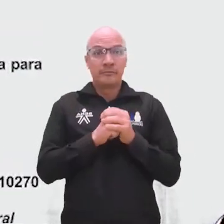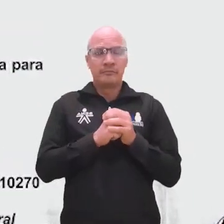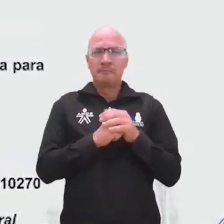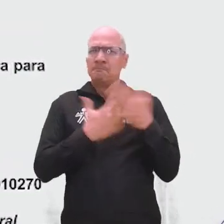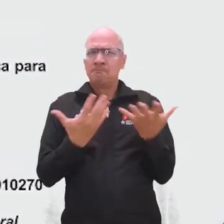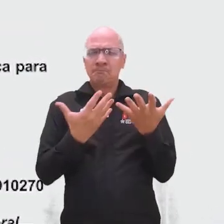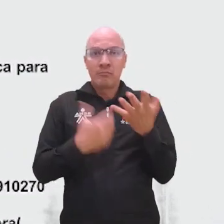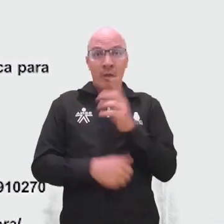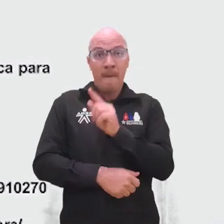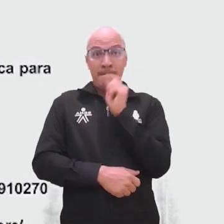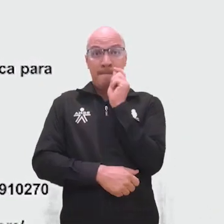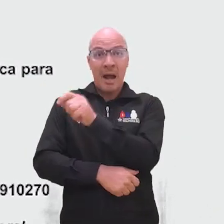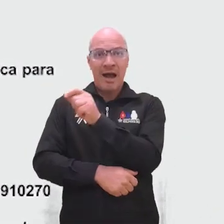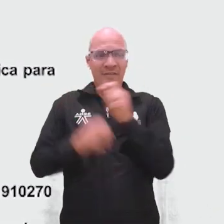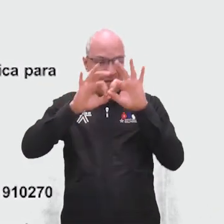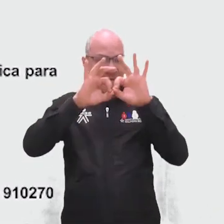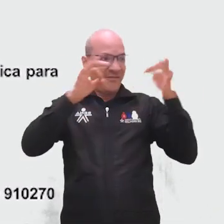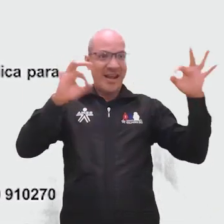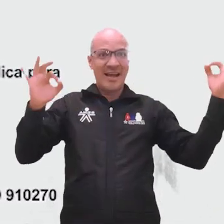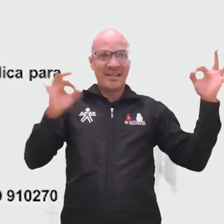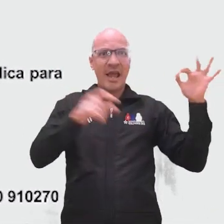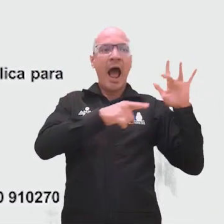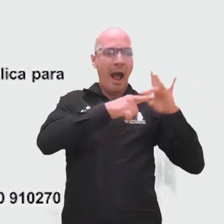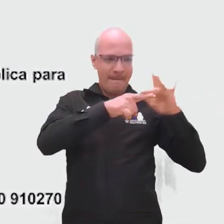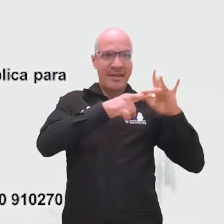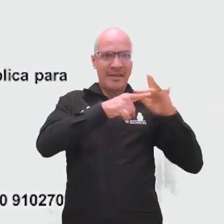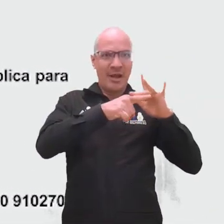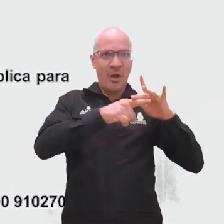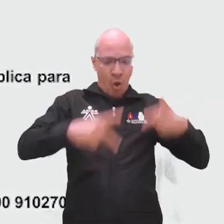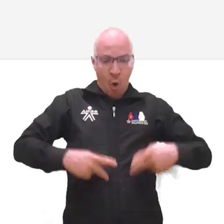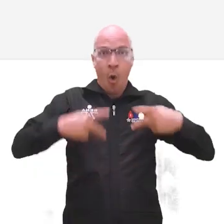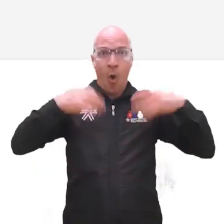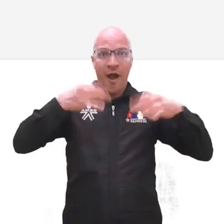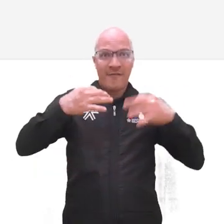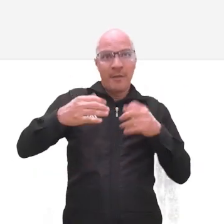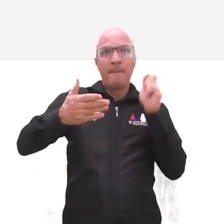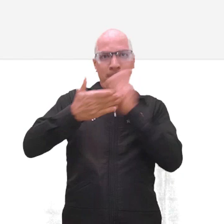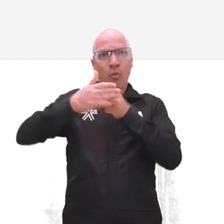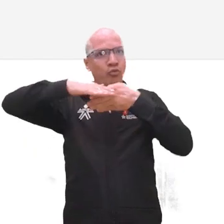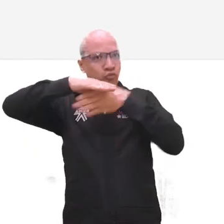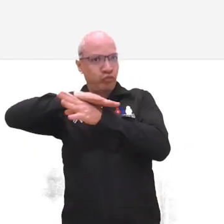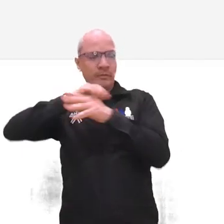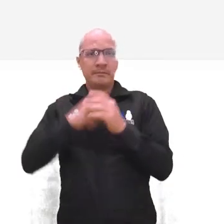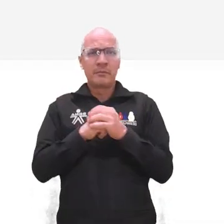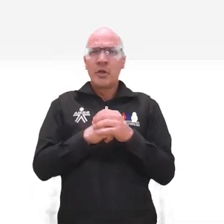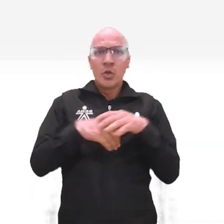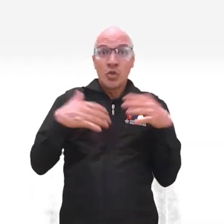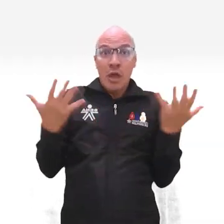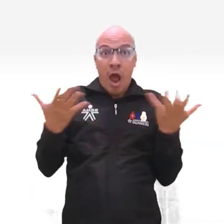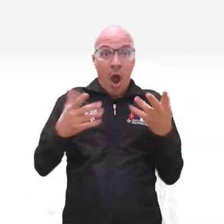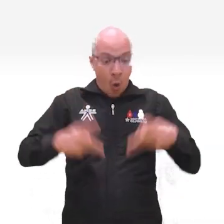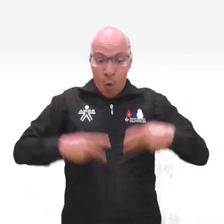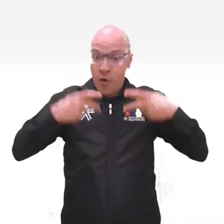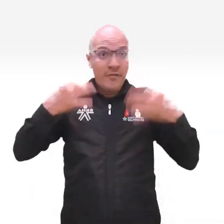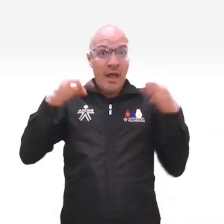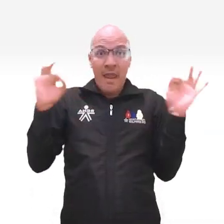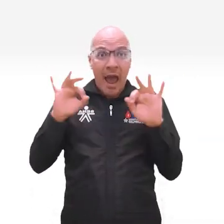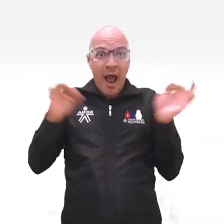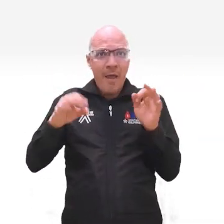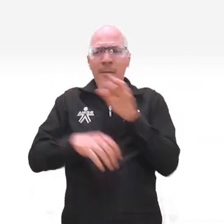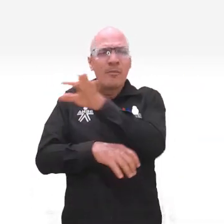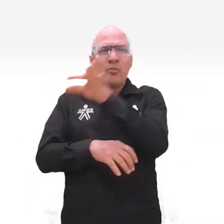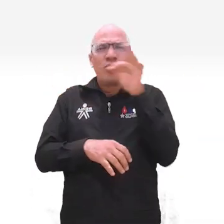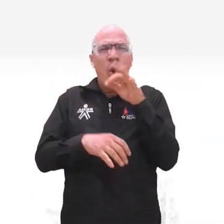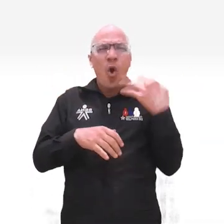Da clic en la frase Aplica aquí para ingresar tu hoja de vida. Si no tienes inscrita tu hoja de vida, puedes hacerlo seleccionando la